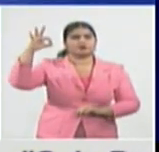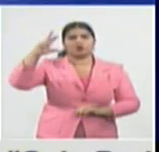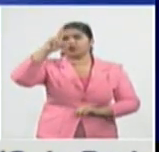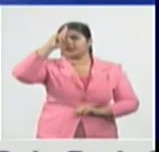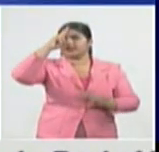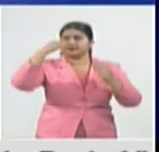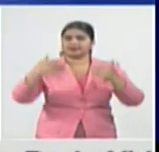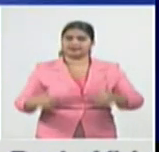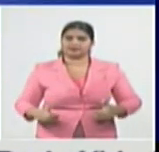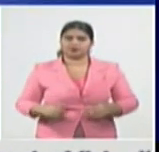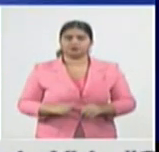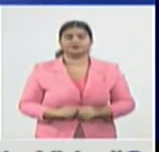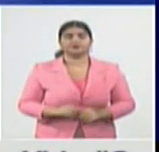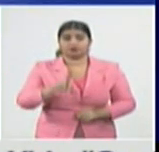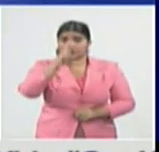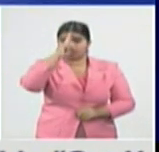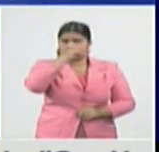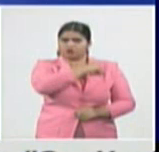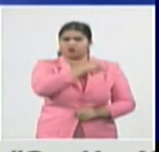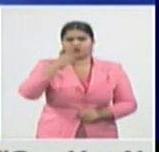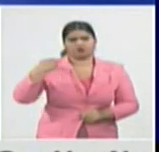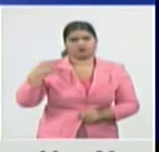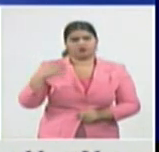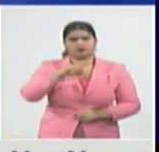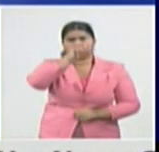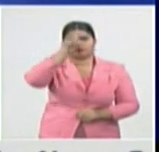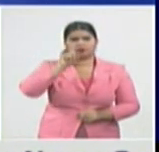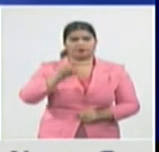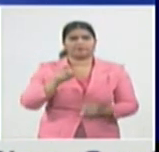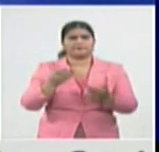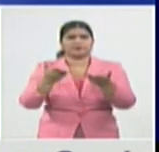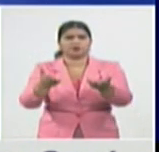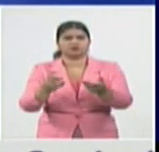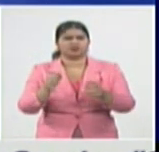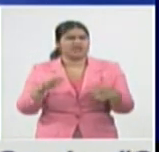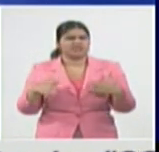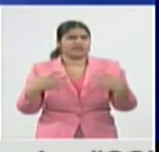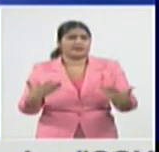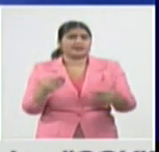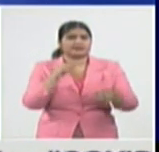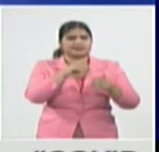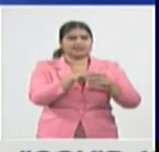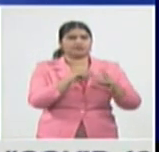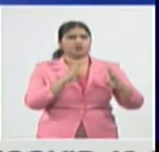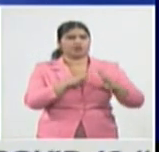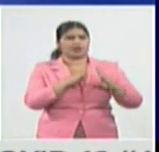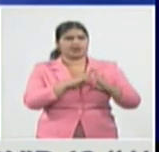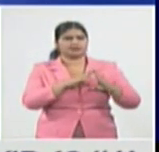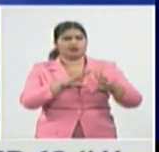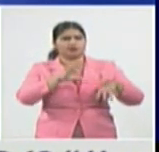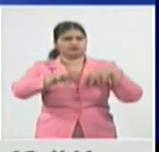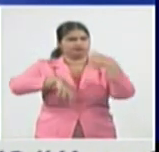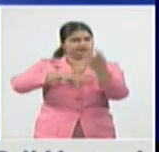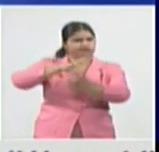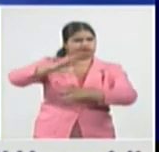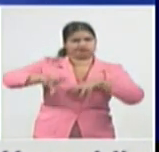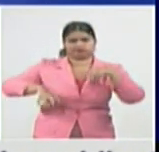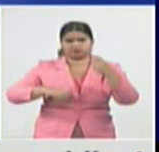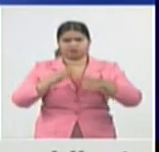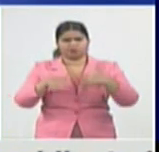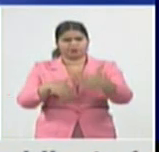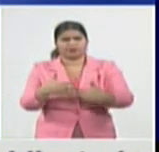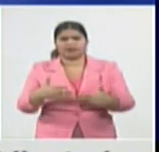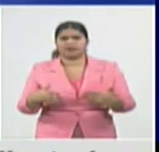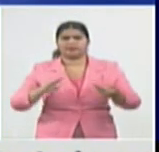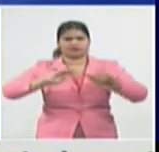doctor que pasa cuando el apoyo social falla no se encuentra en la comunidad y ya lo